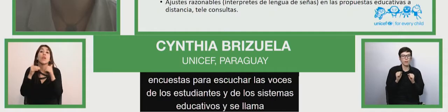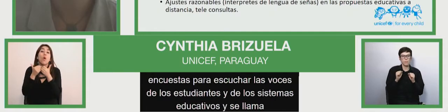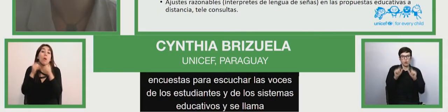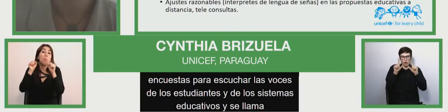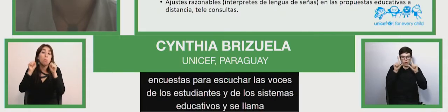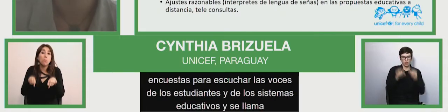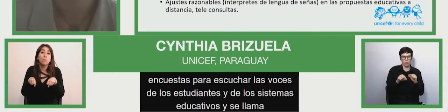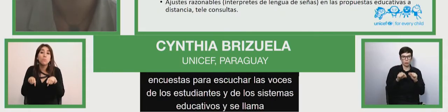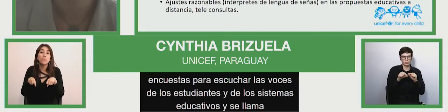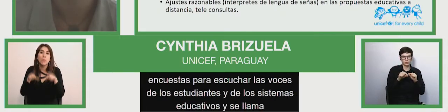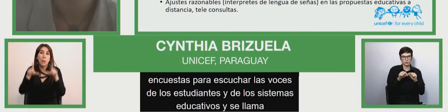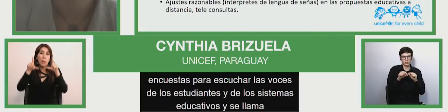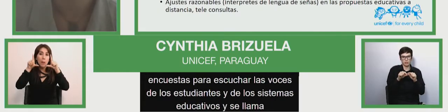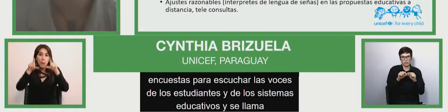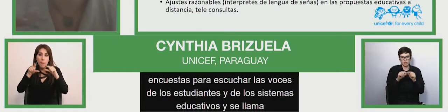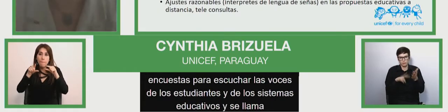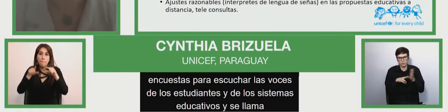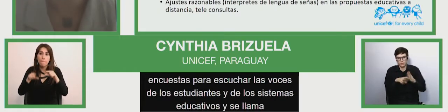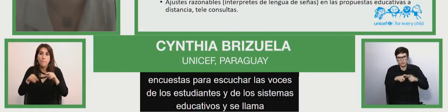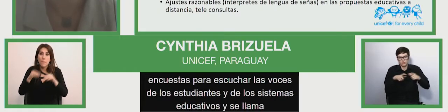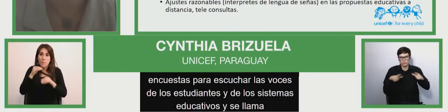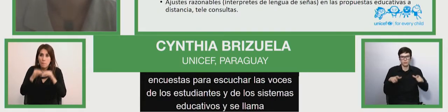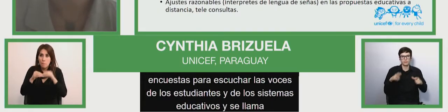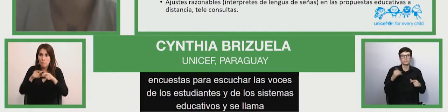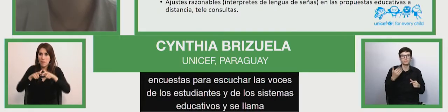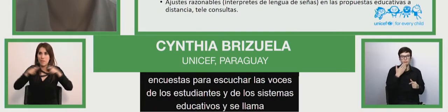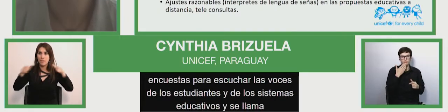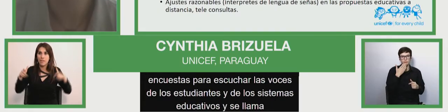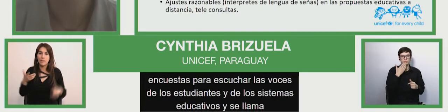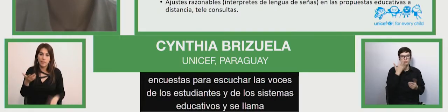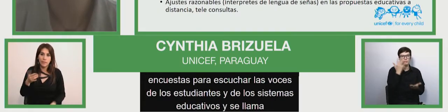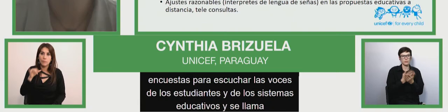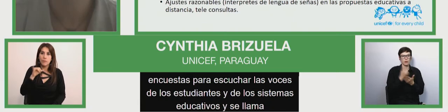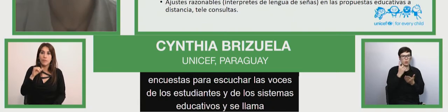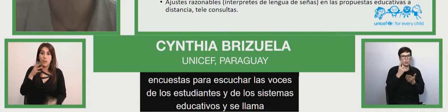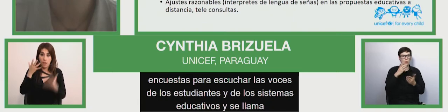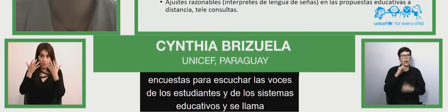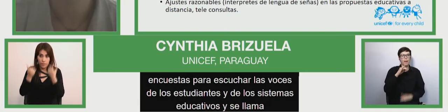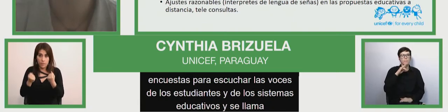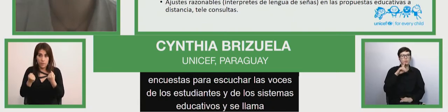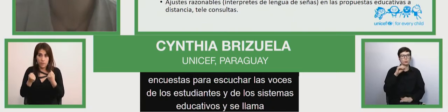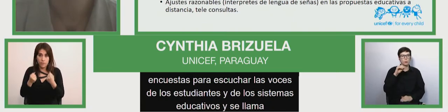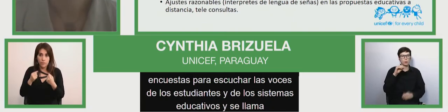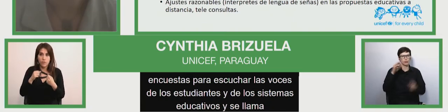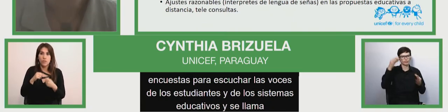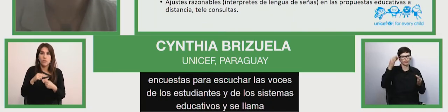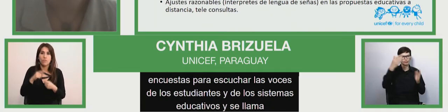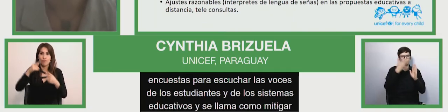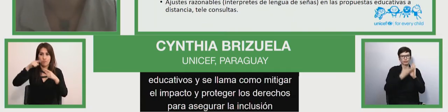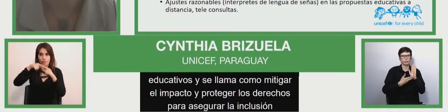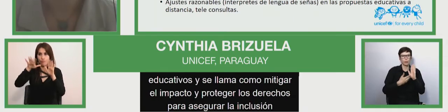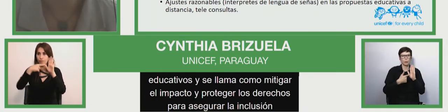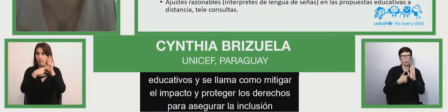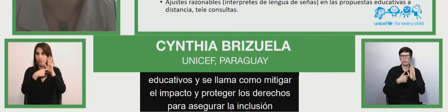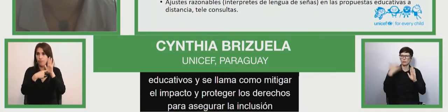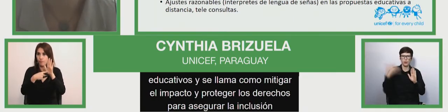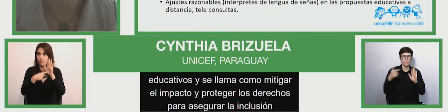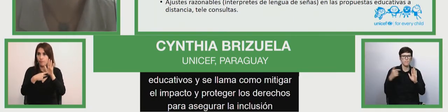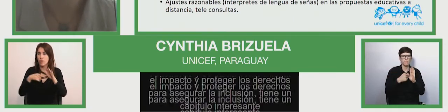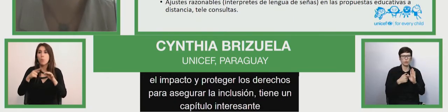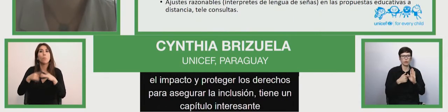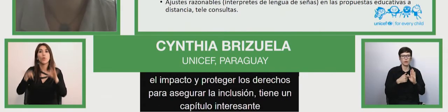para asegurar la inclusión. Y tiene un capítulo interesante sobre educación y varios